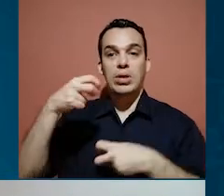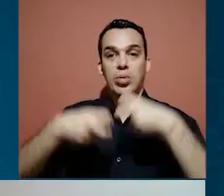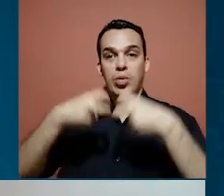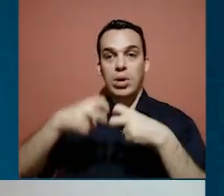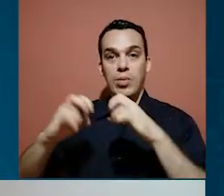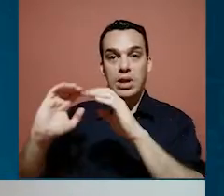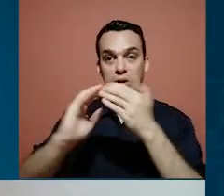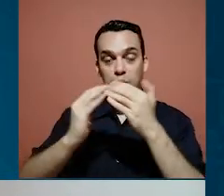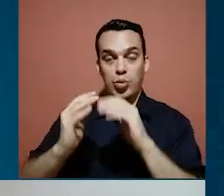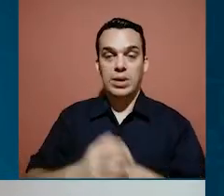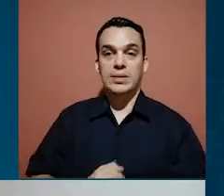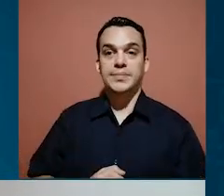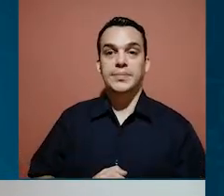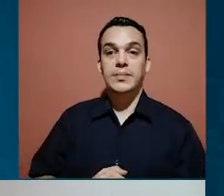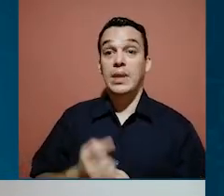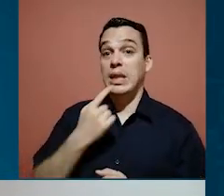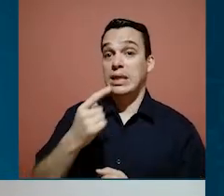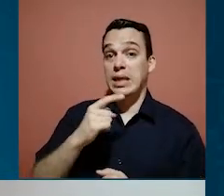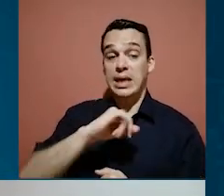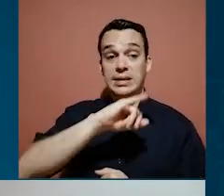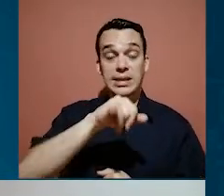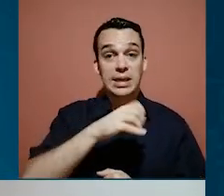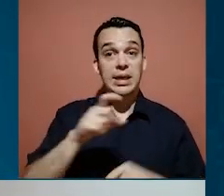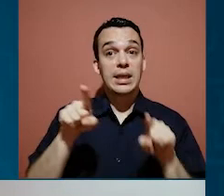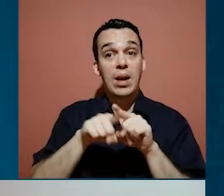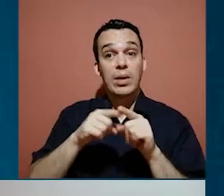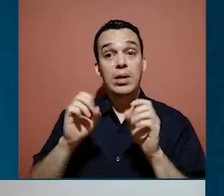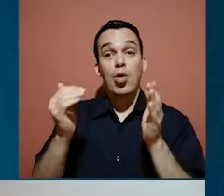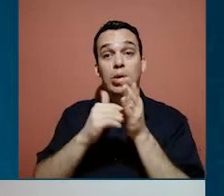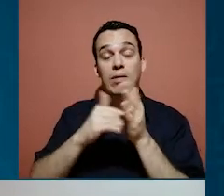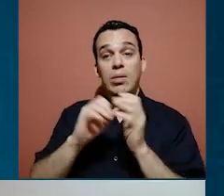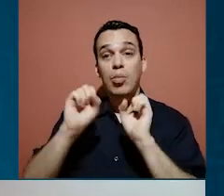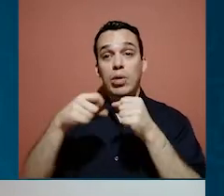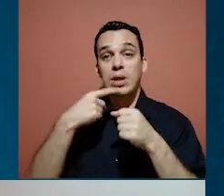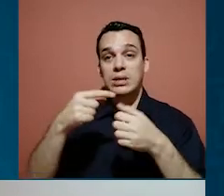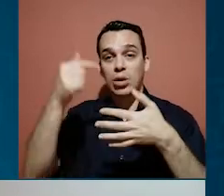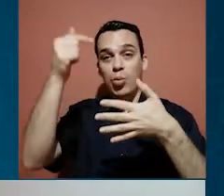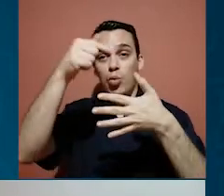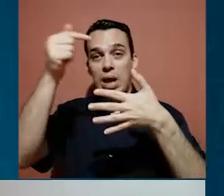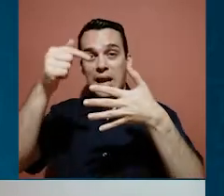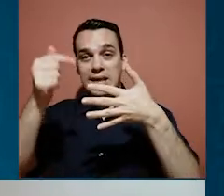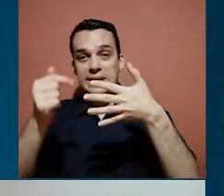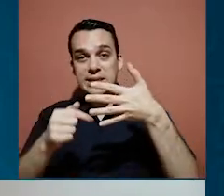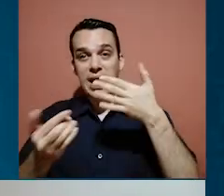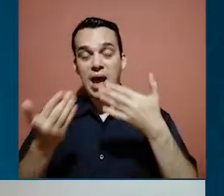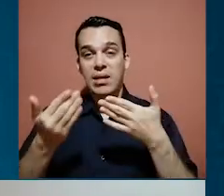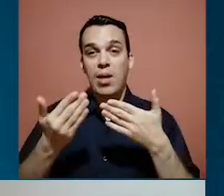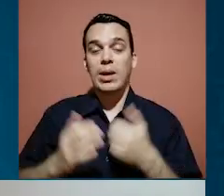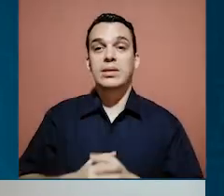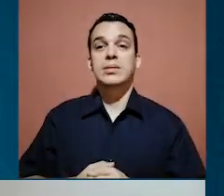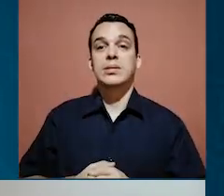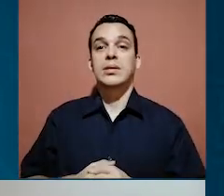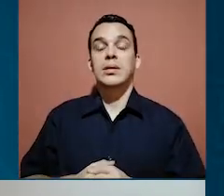comunidades. Jenny, le mencionaba anteriormente que podríamos tal vez retomar. ¿Hagamos una listita rápida o